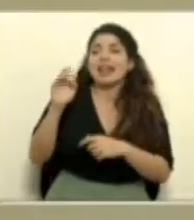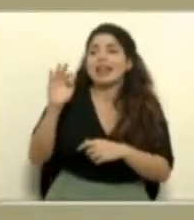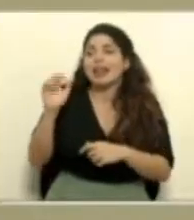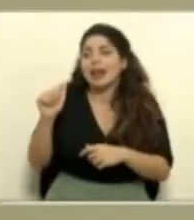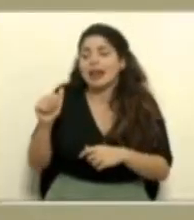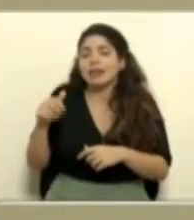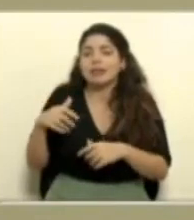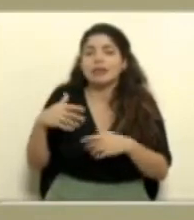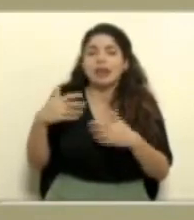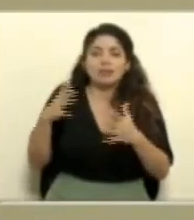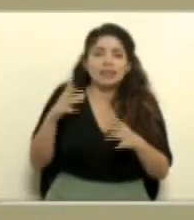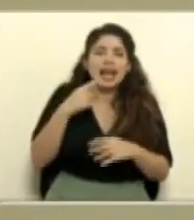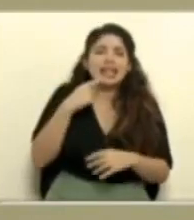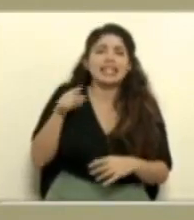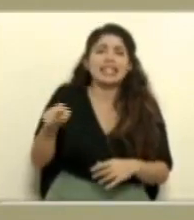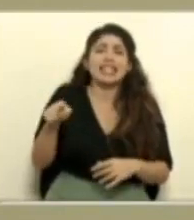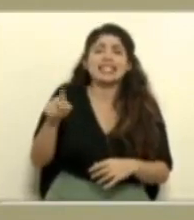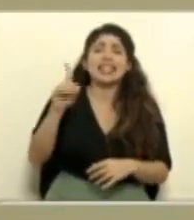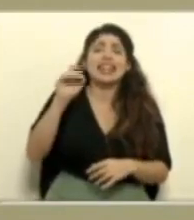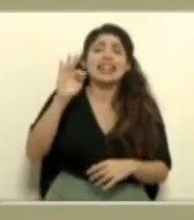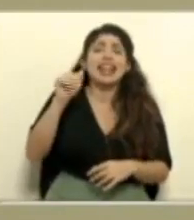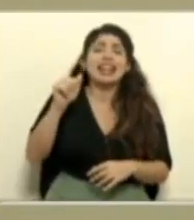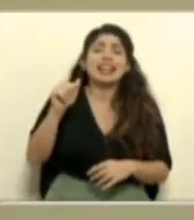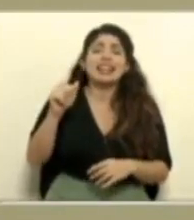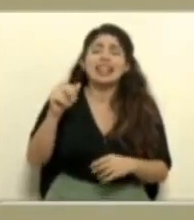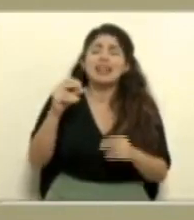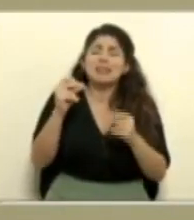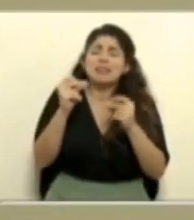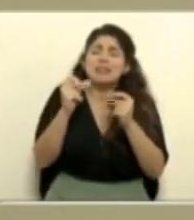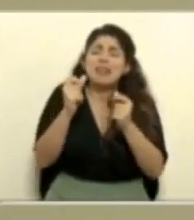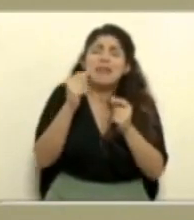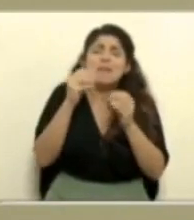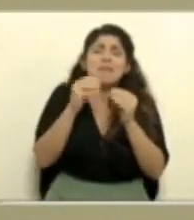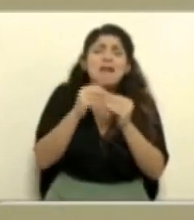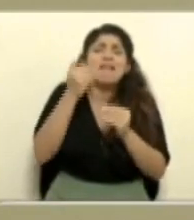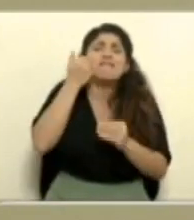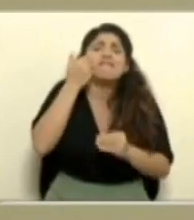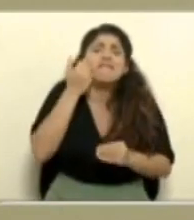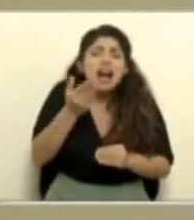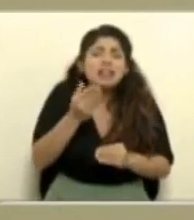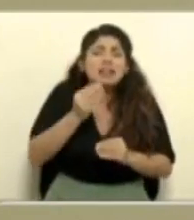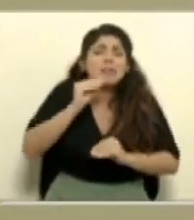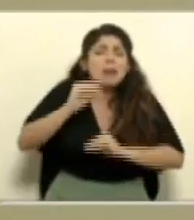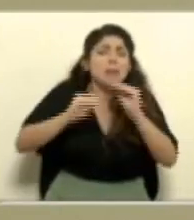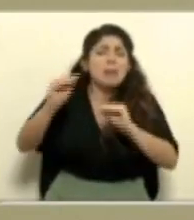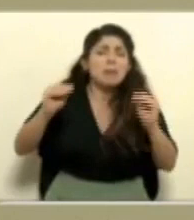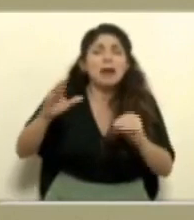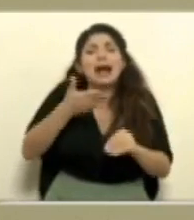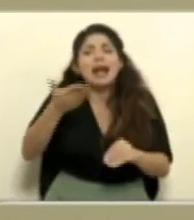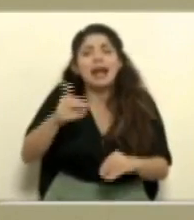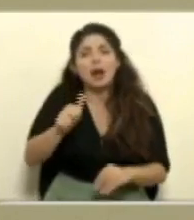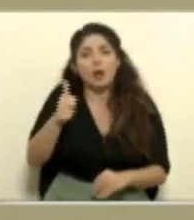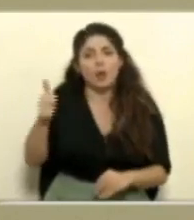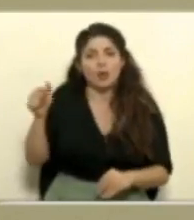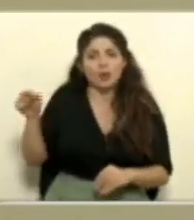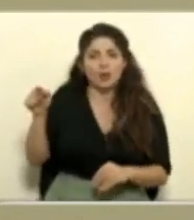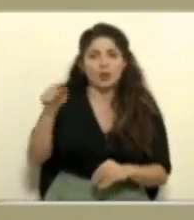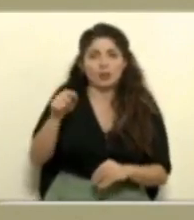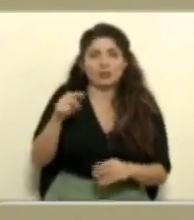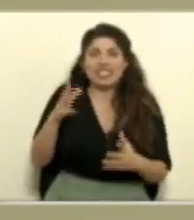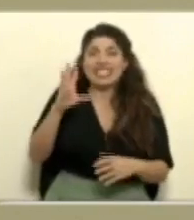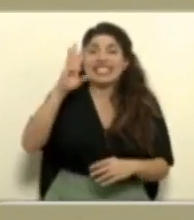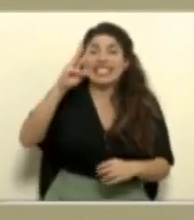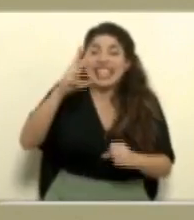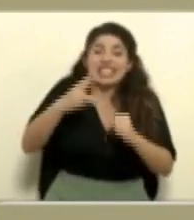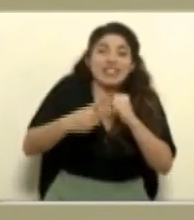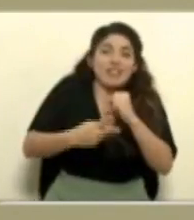que hemos dicho que tiene una capacidad de infectarse mucho más contagiosa que las otras variantes incluso hasta 6